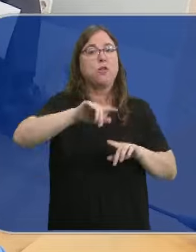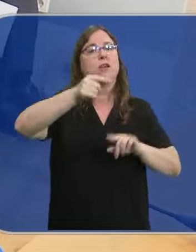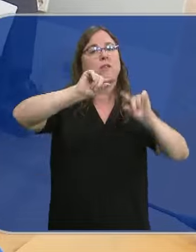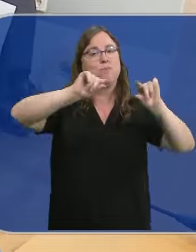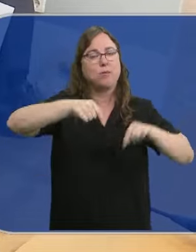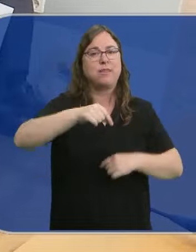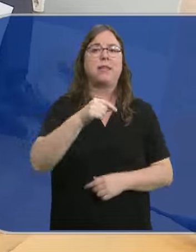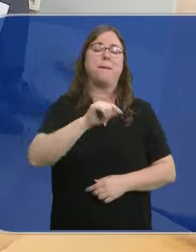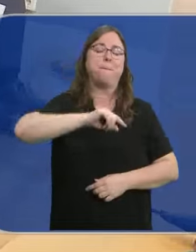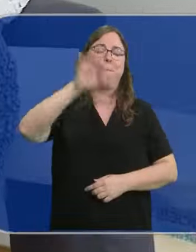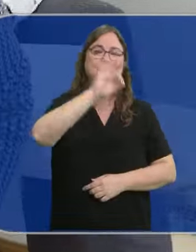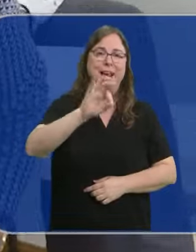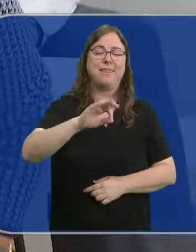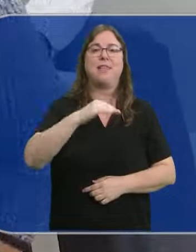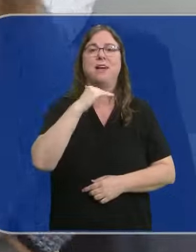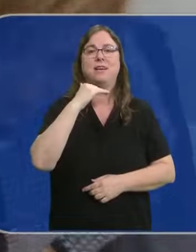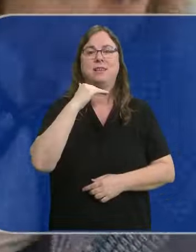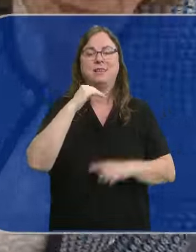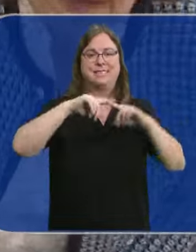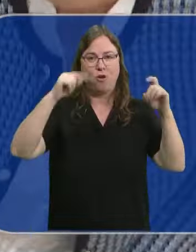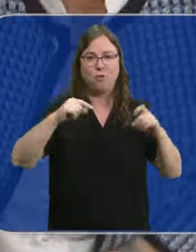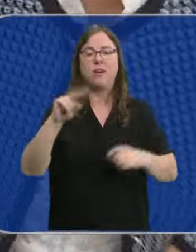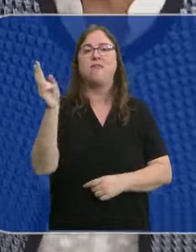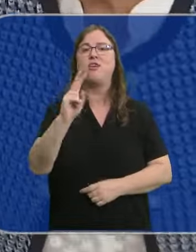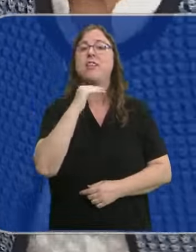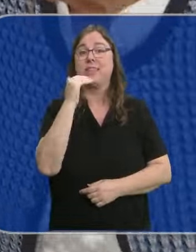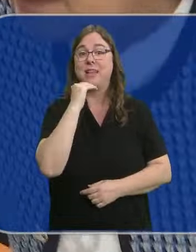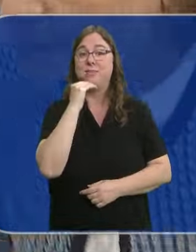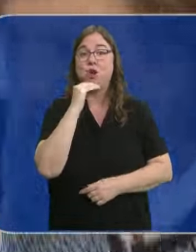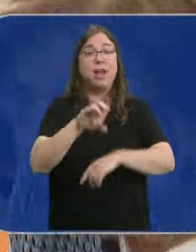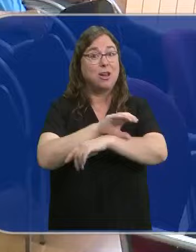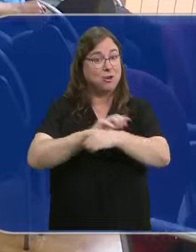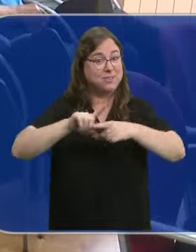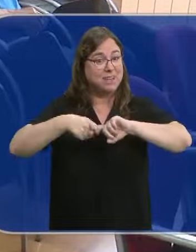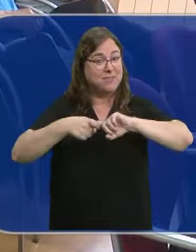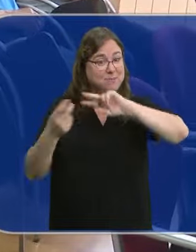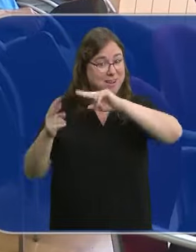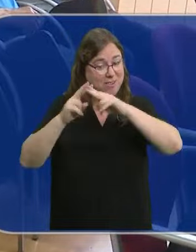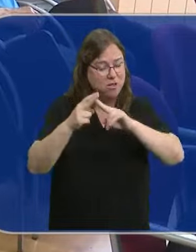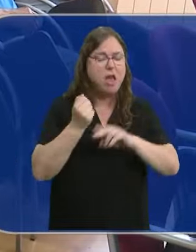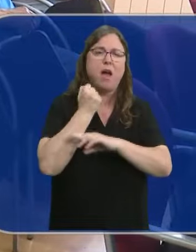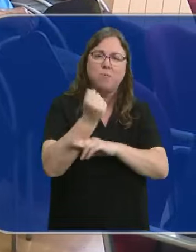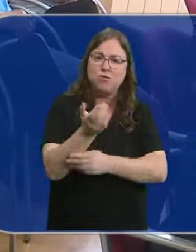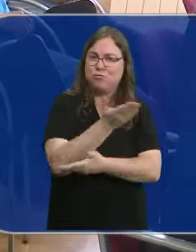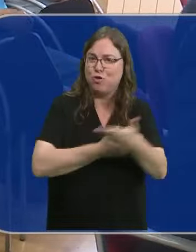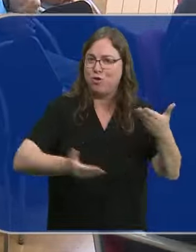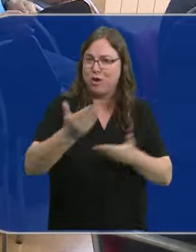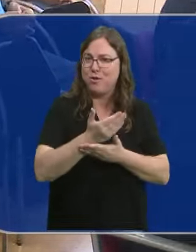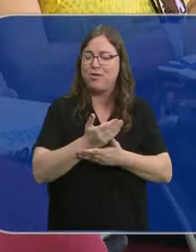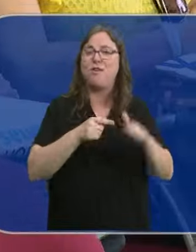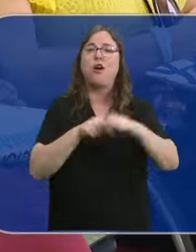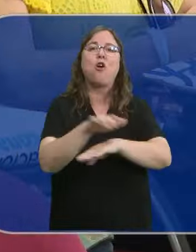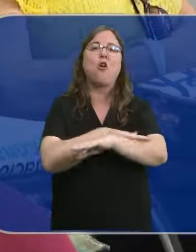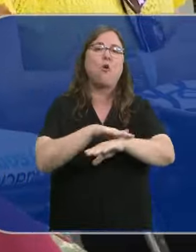las provincias de Palencia, Segovia, Valladolid y Zamora. Un encuentro en el que la consejera de Familia ha apostado por reforzar la colaboración entre el